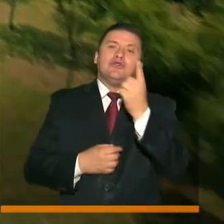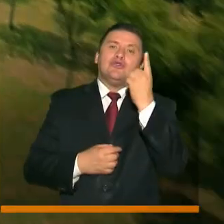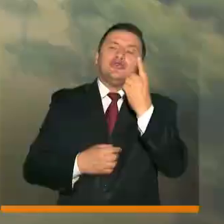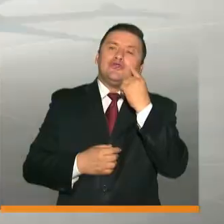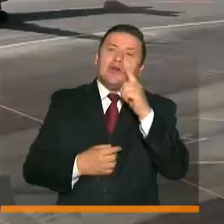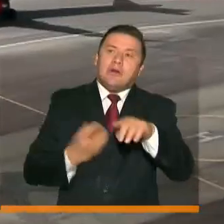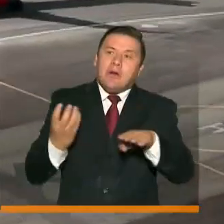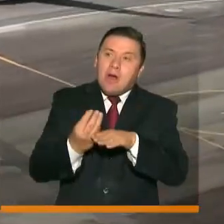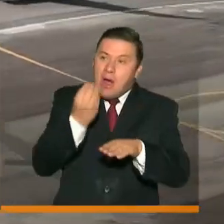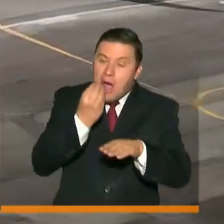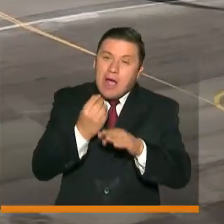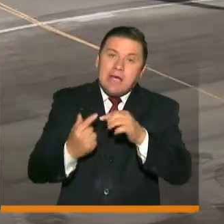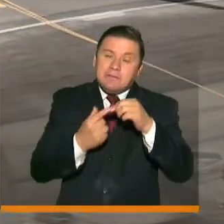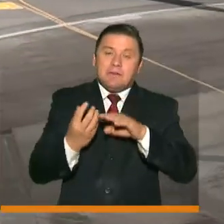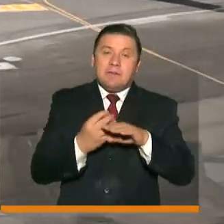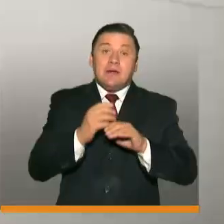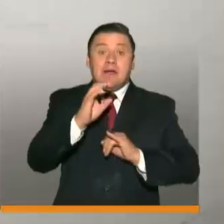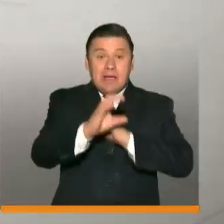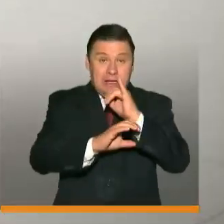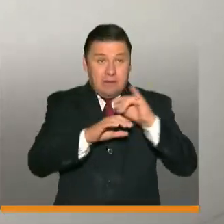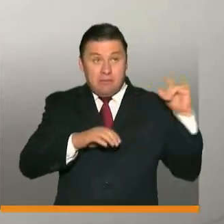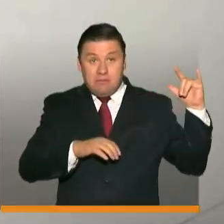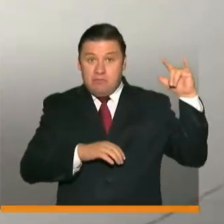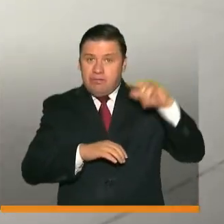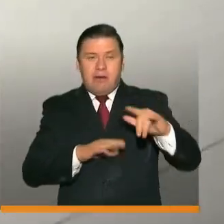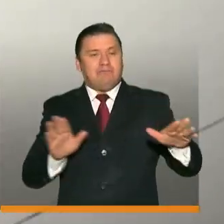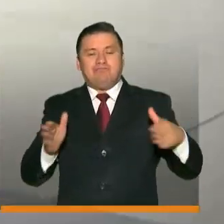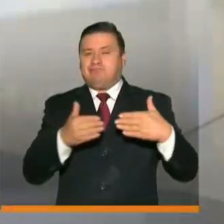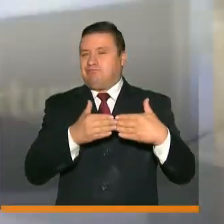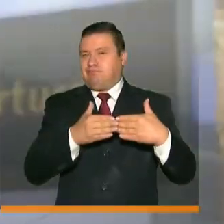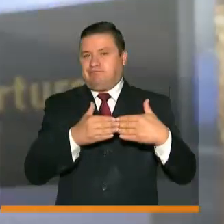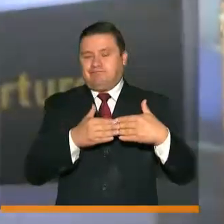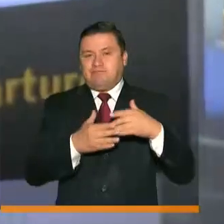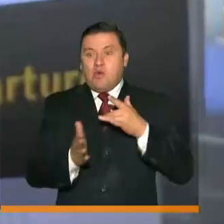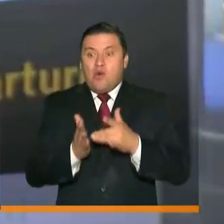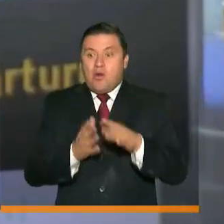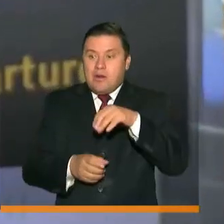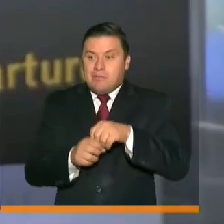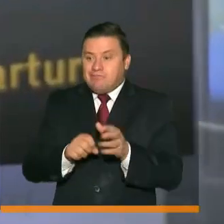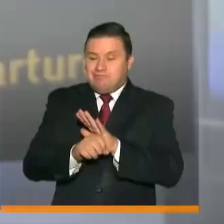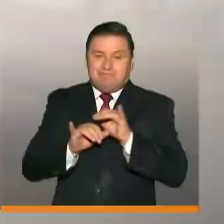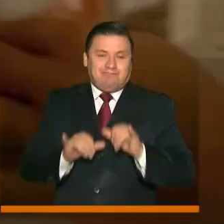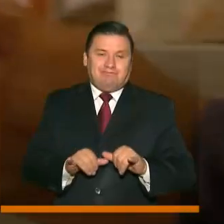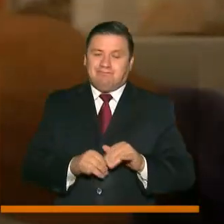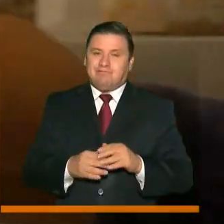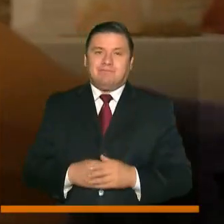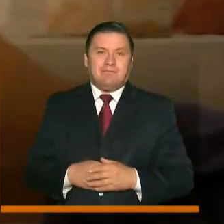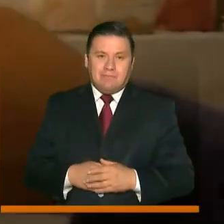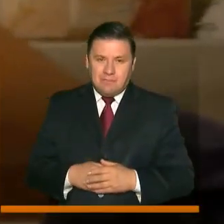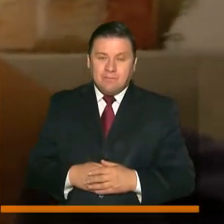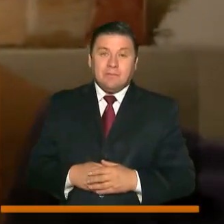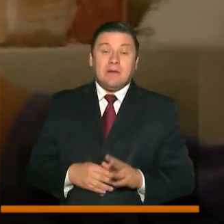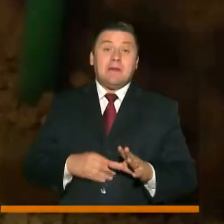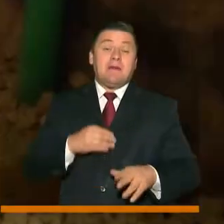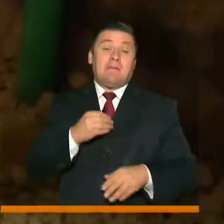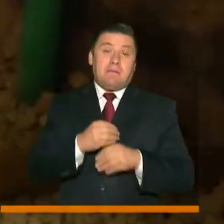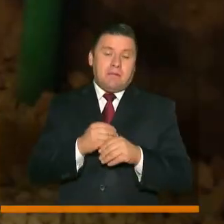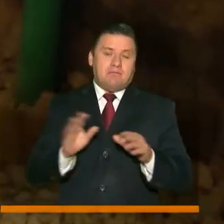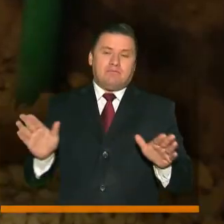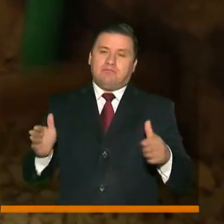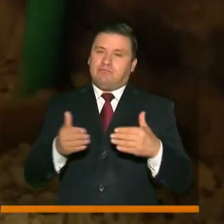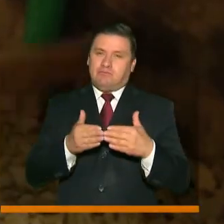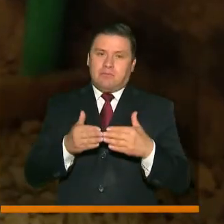abastecimiento. Los vuelos internacionales permanecen restringidos mientras dure la emergencia sanitaria. Además se